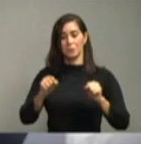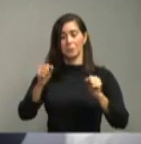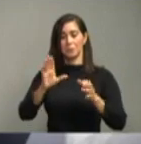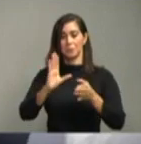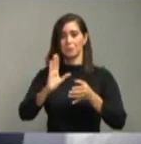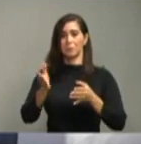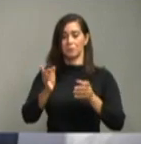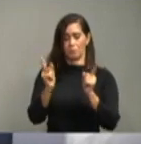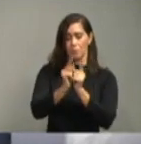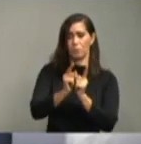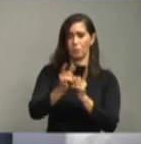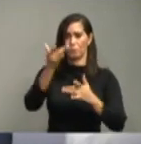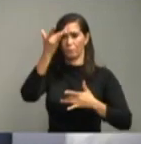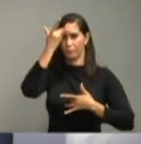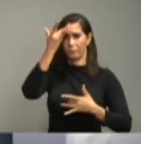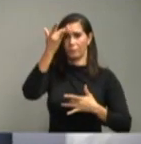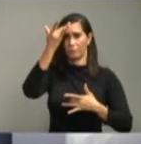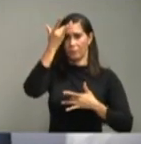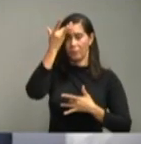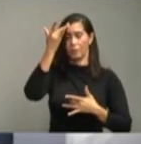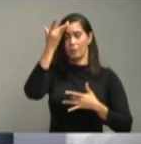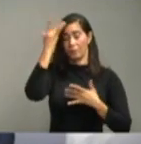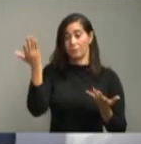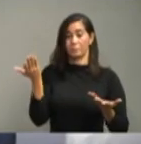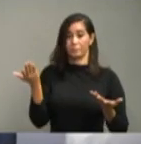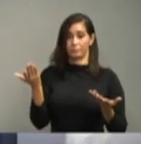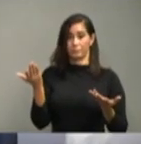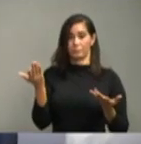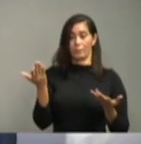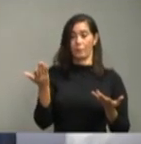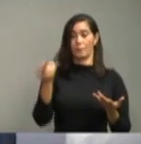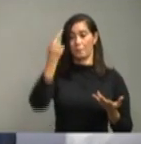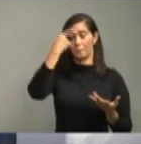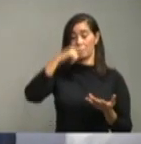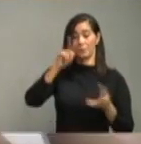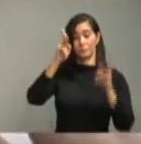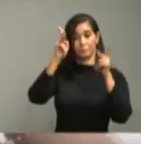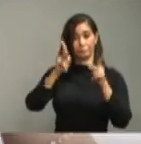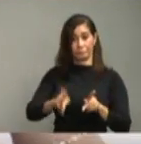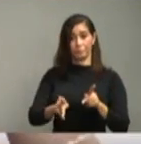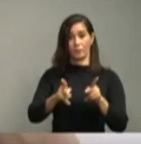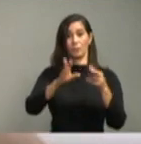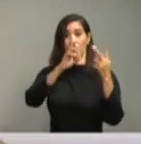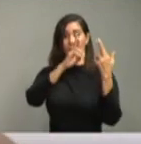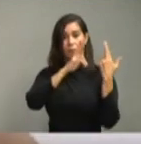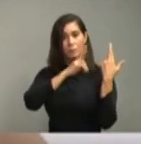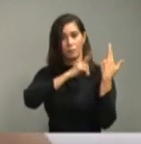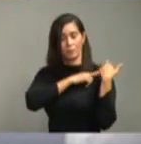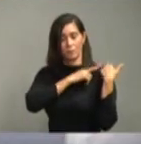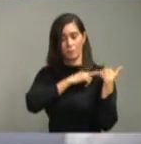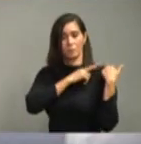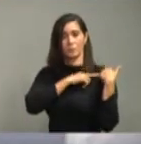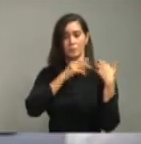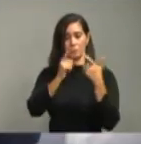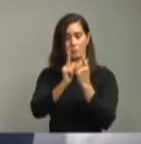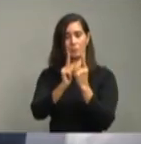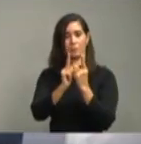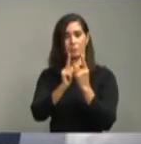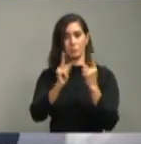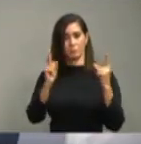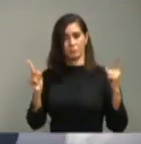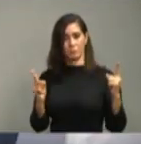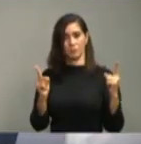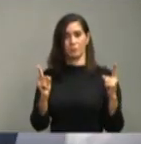más infecciones que las que debieran producirse, si los ciudadanos pues siguen un proceso,